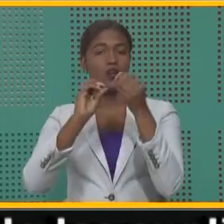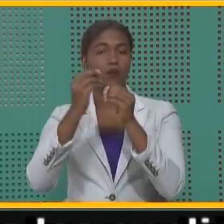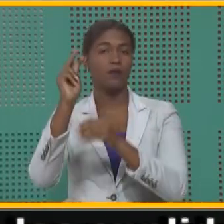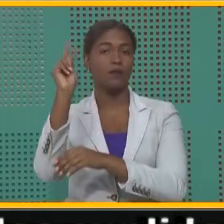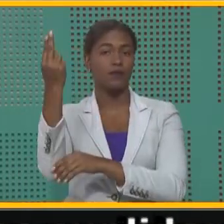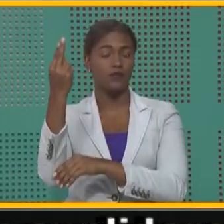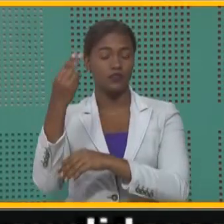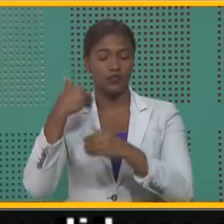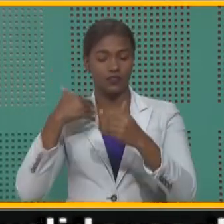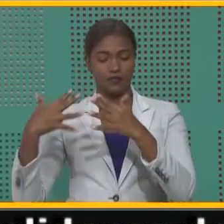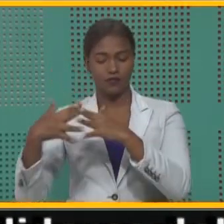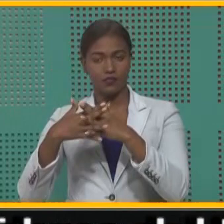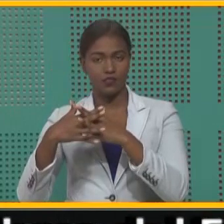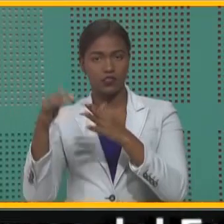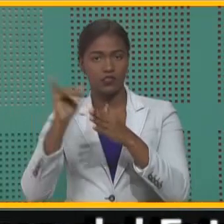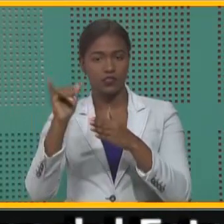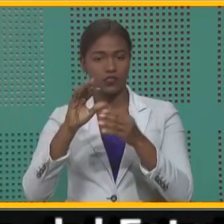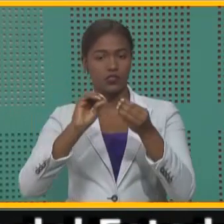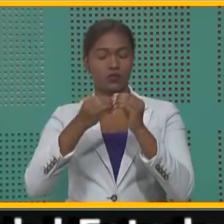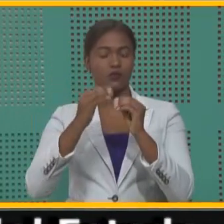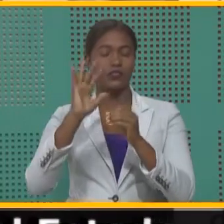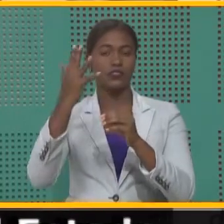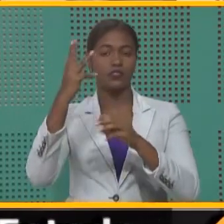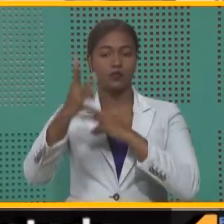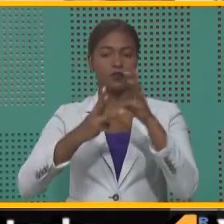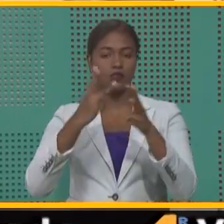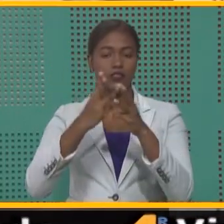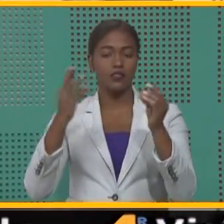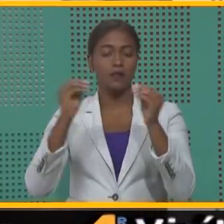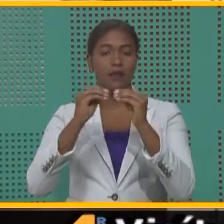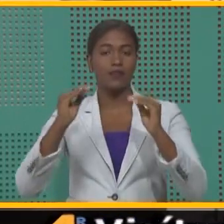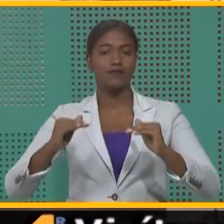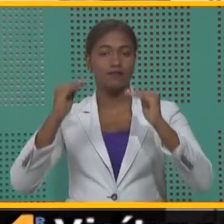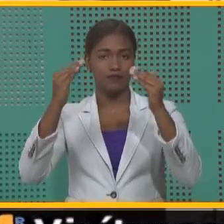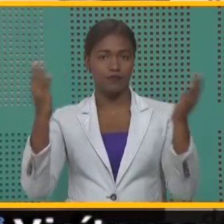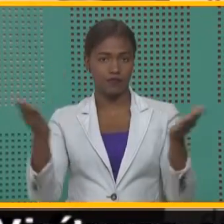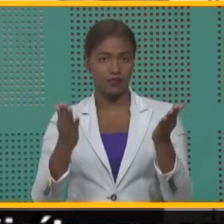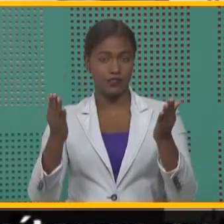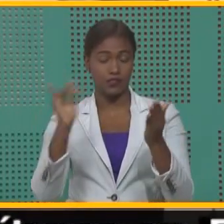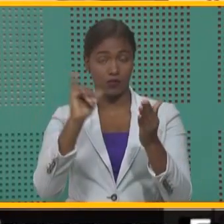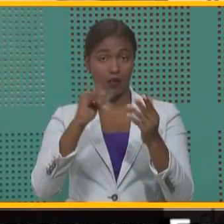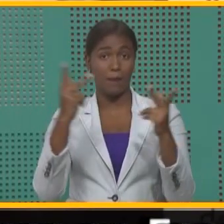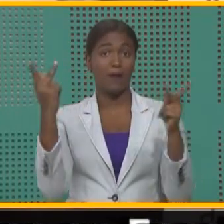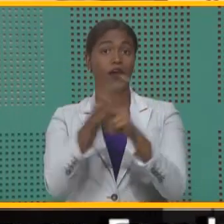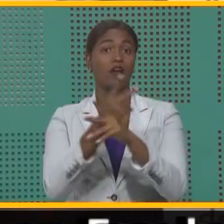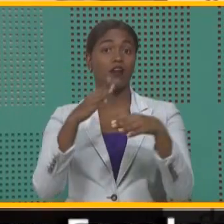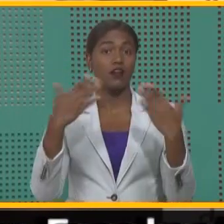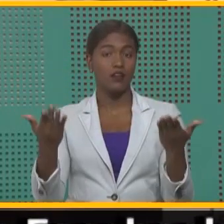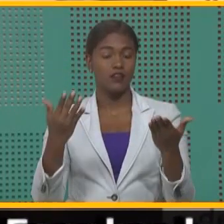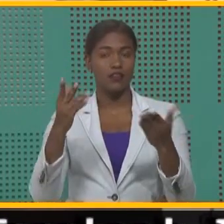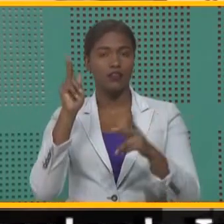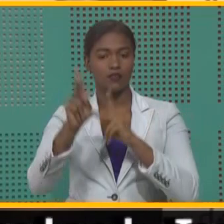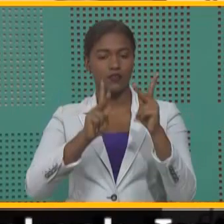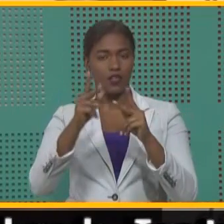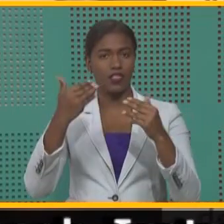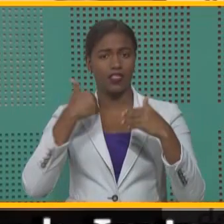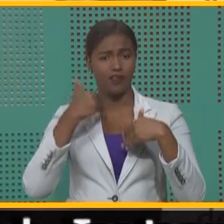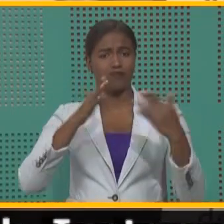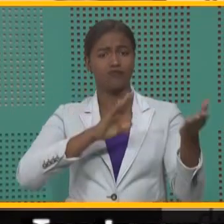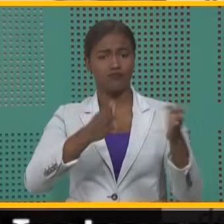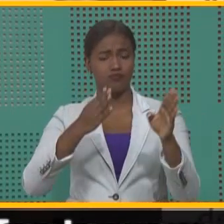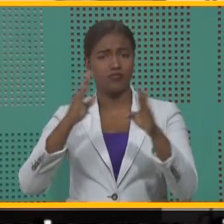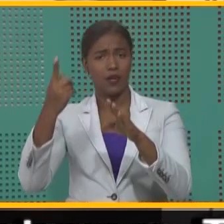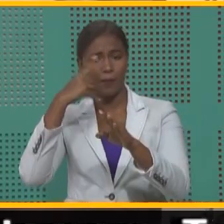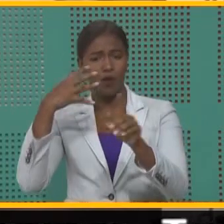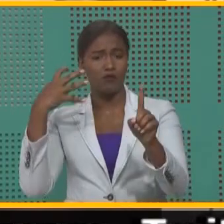en las Américas y número quinto a nivel mundial con más alta mortalidad. Y peor aún, las personas que están falleciendo por